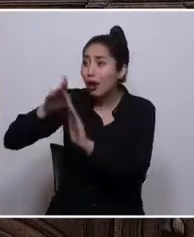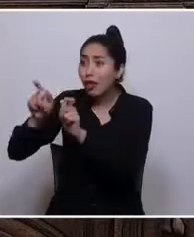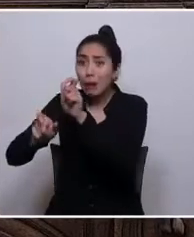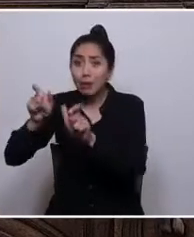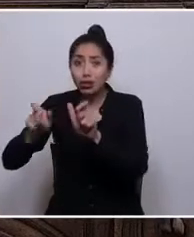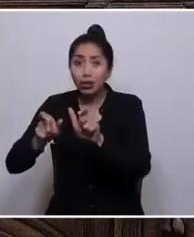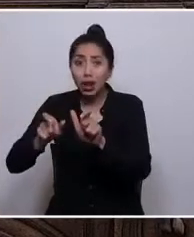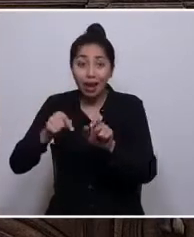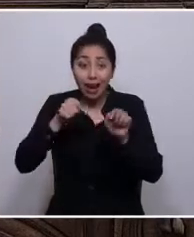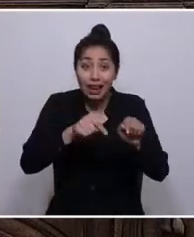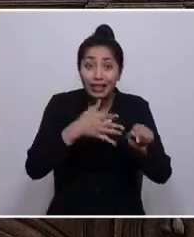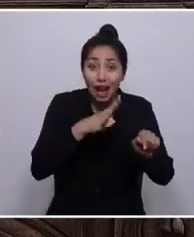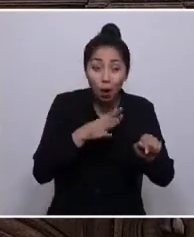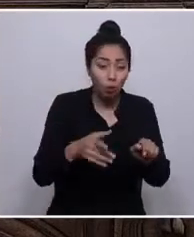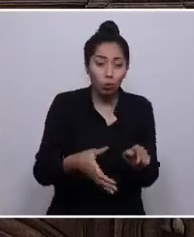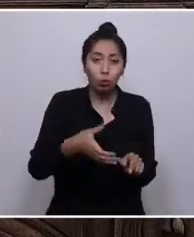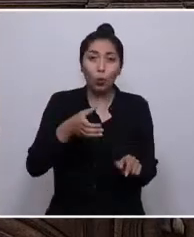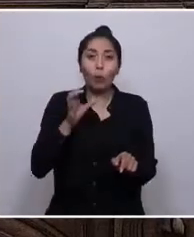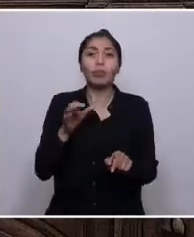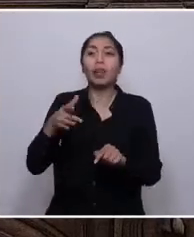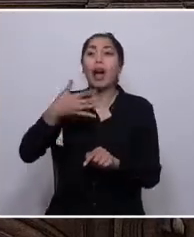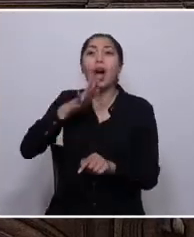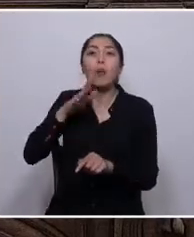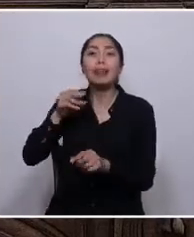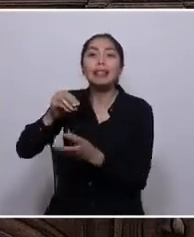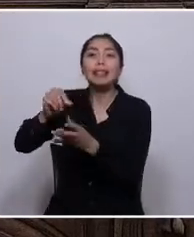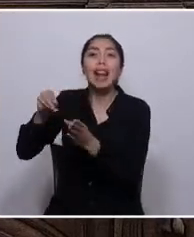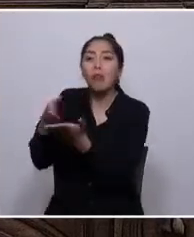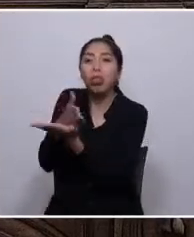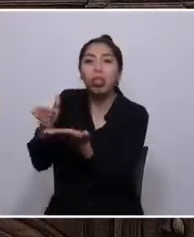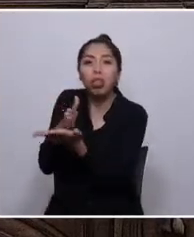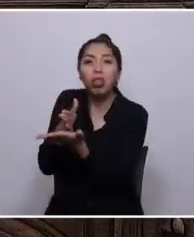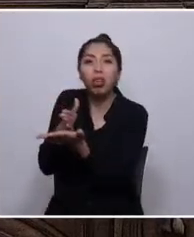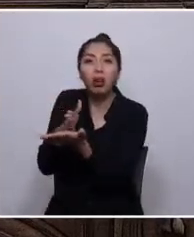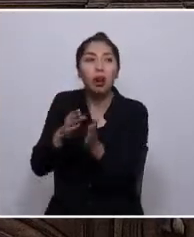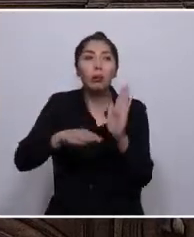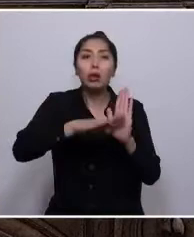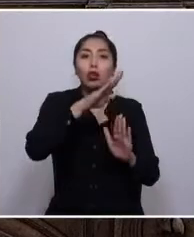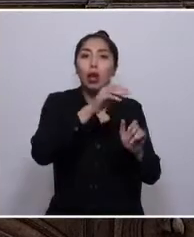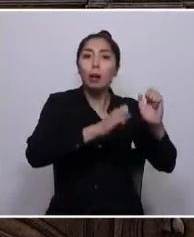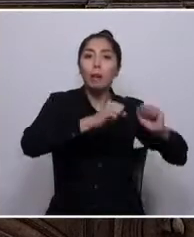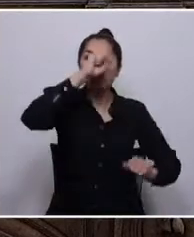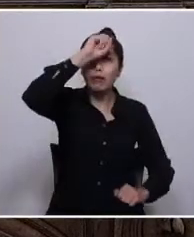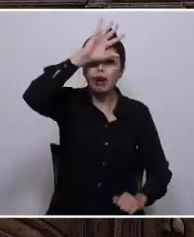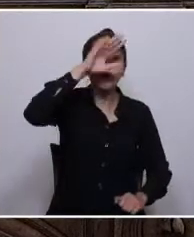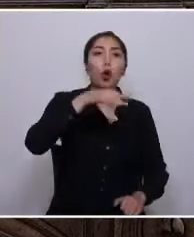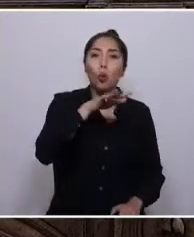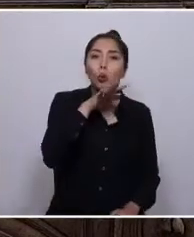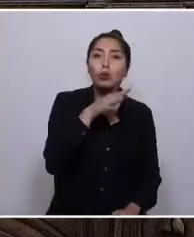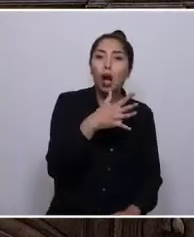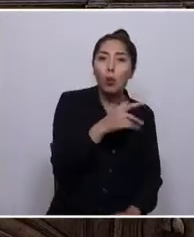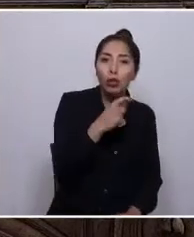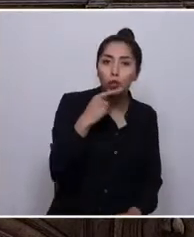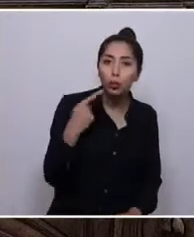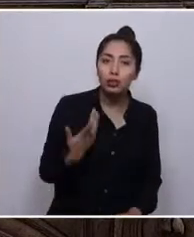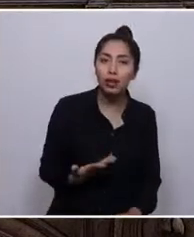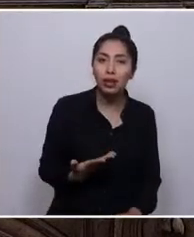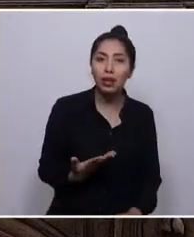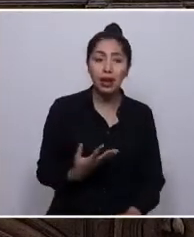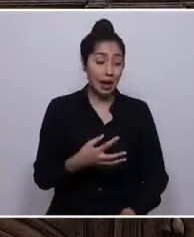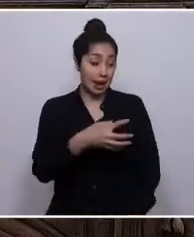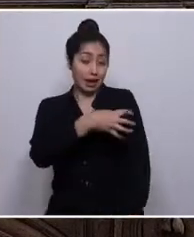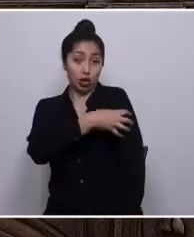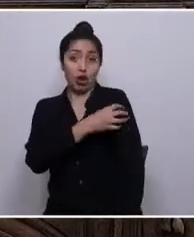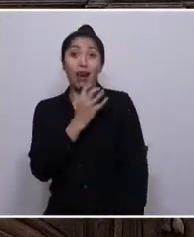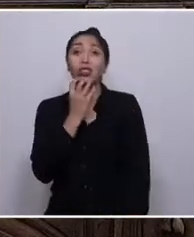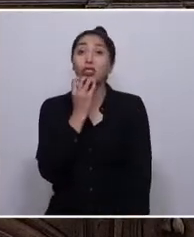agua desalinizada, la minería consume el agua dulce disponible. Paradojas, ¿no? La región de Antofagasta tiene